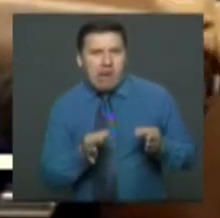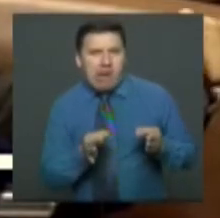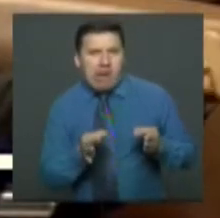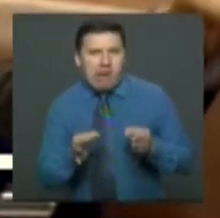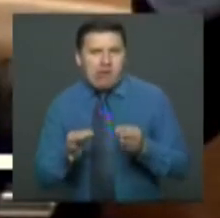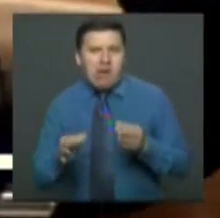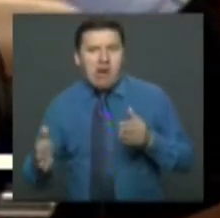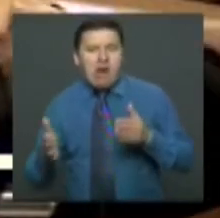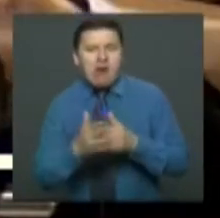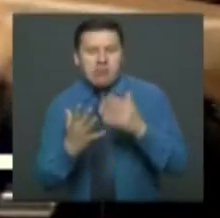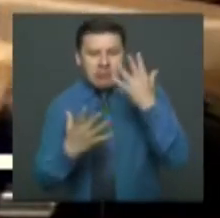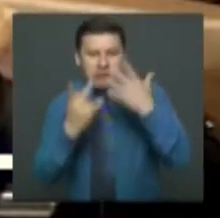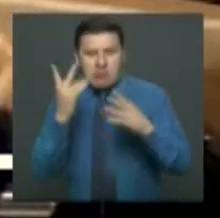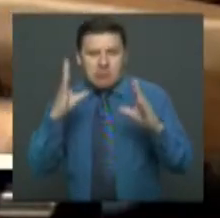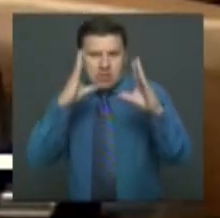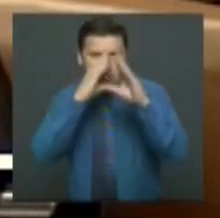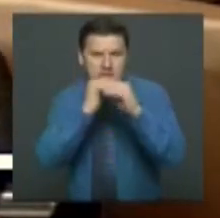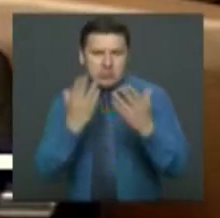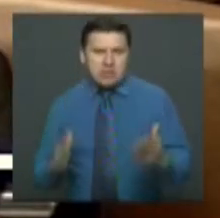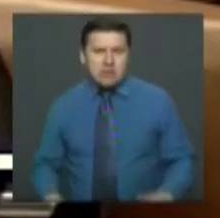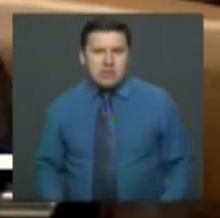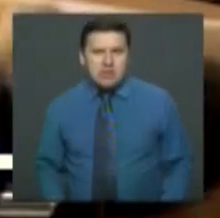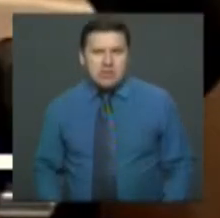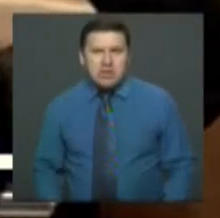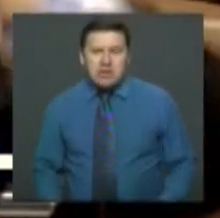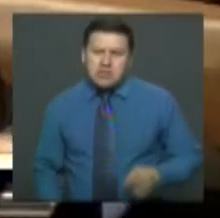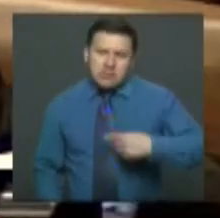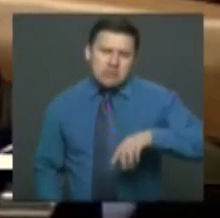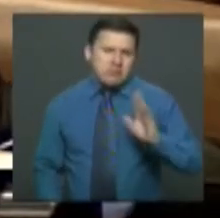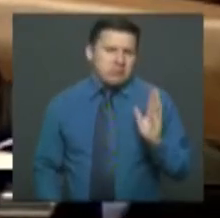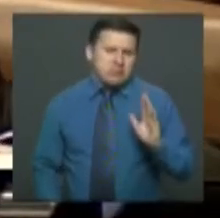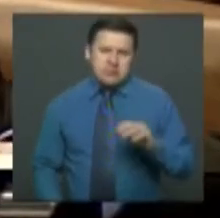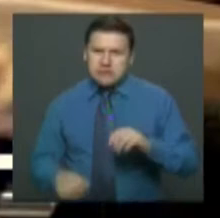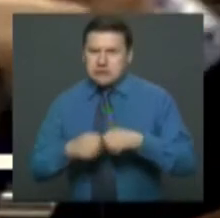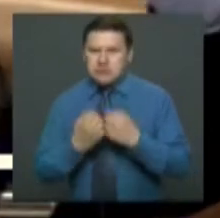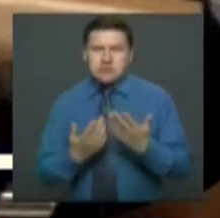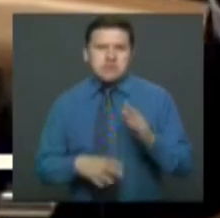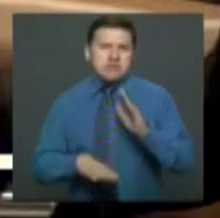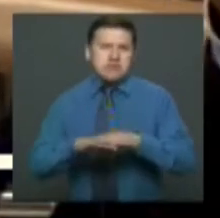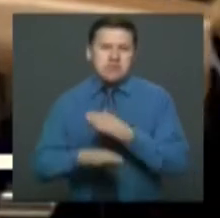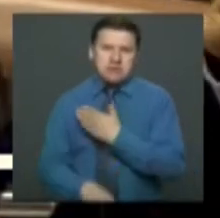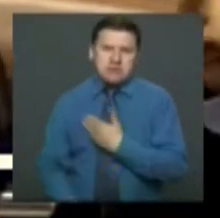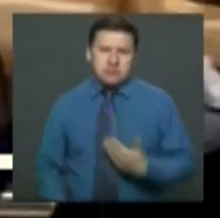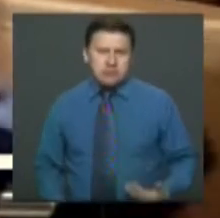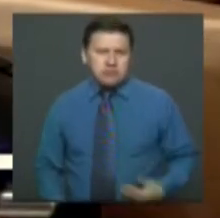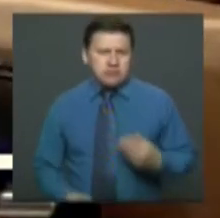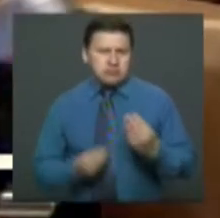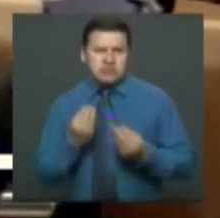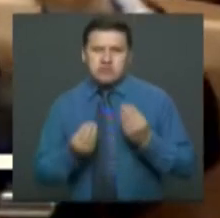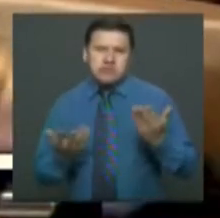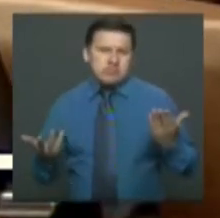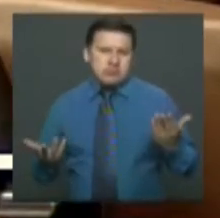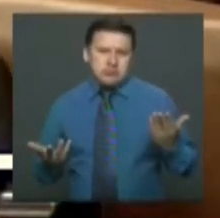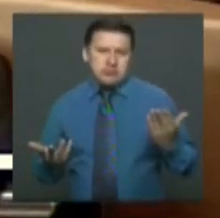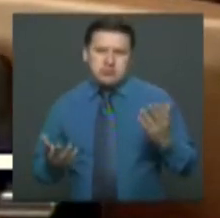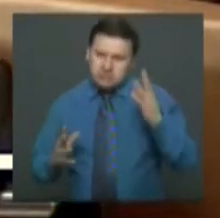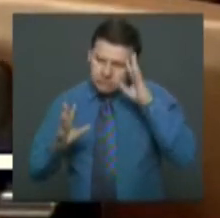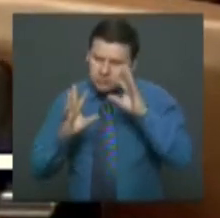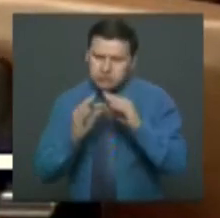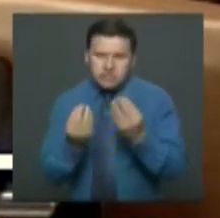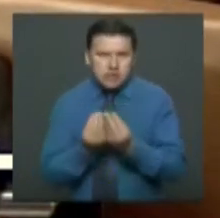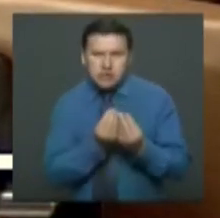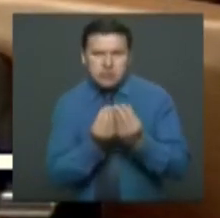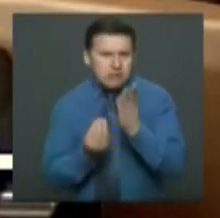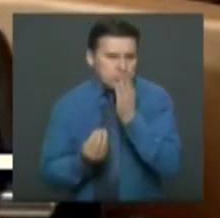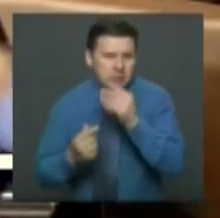hasta las 12 de la noche y poder anunciar esta conciliación, violando, señor presidente, ese hecho que era ya viviente era que no había quórum para el debate.